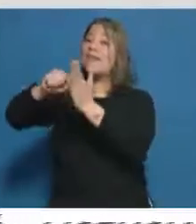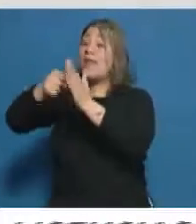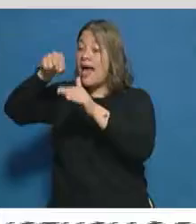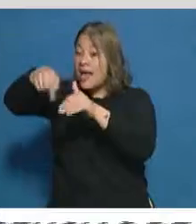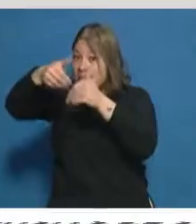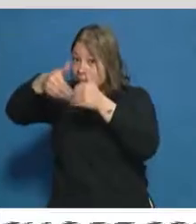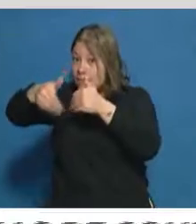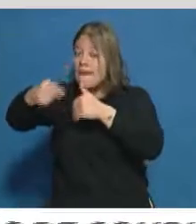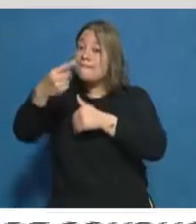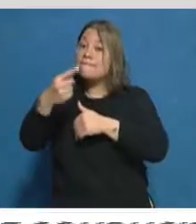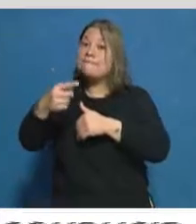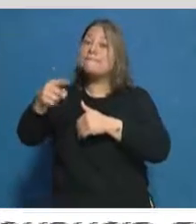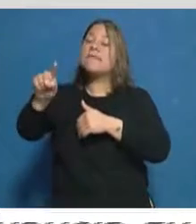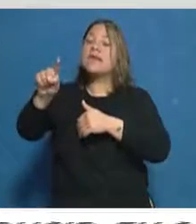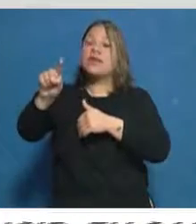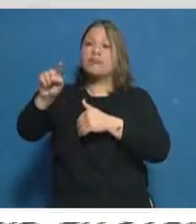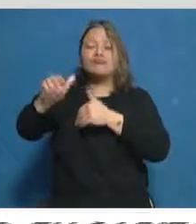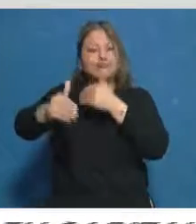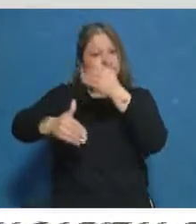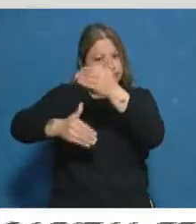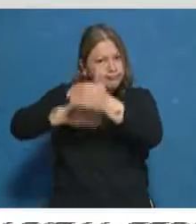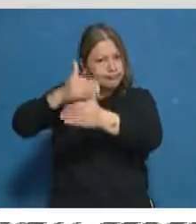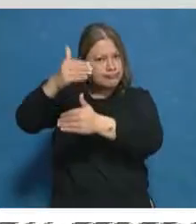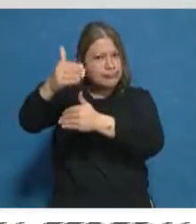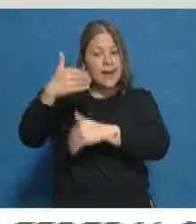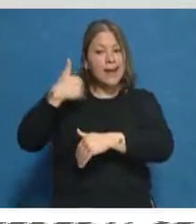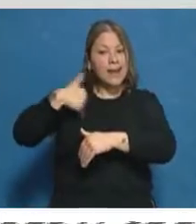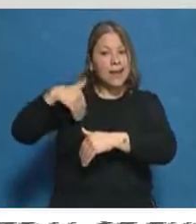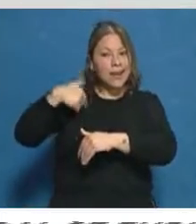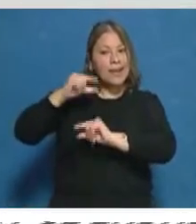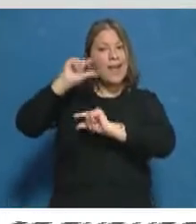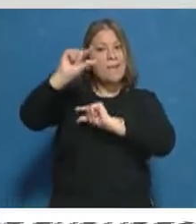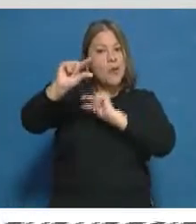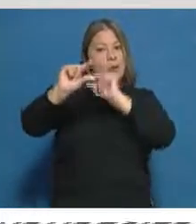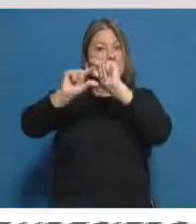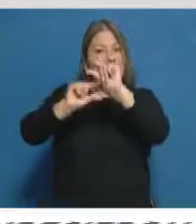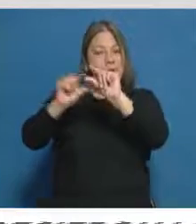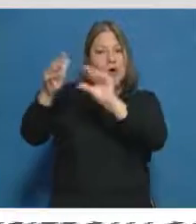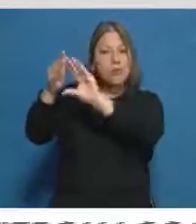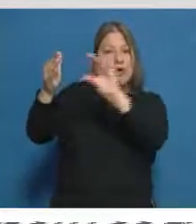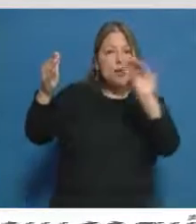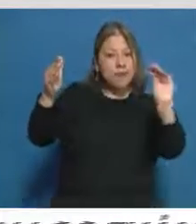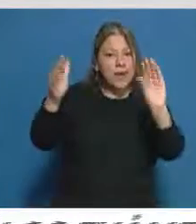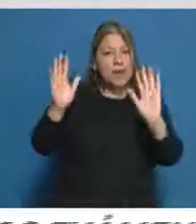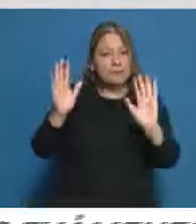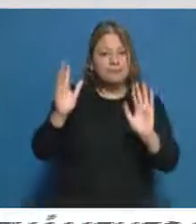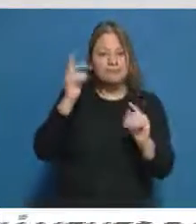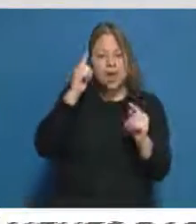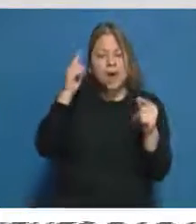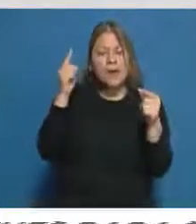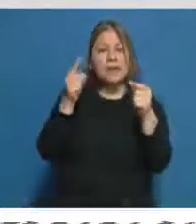embargo, es un proceso más amplio que se viene dando en el país para con respecto a intentar